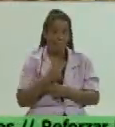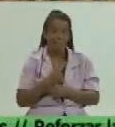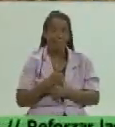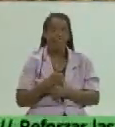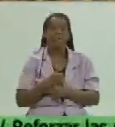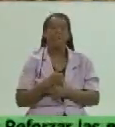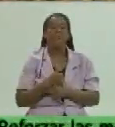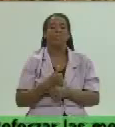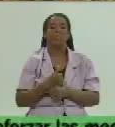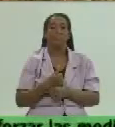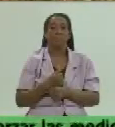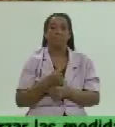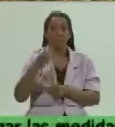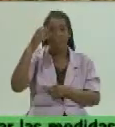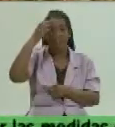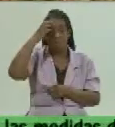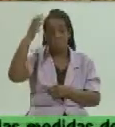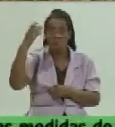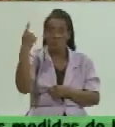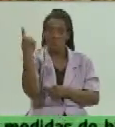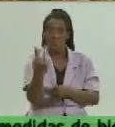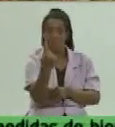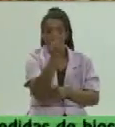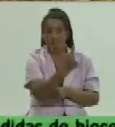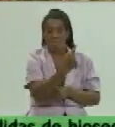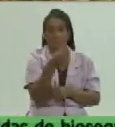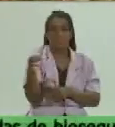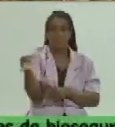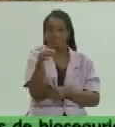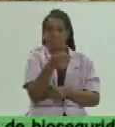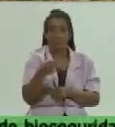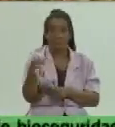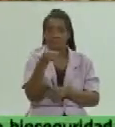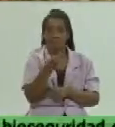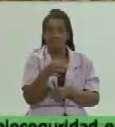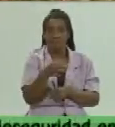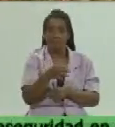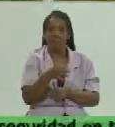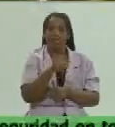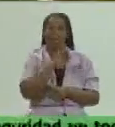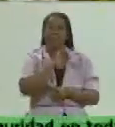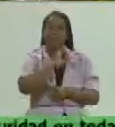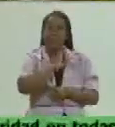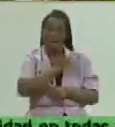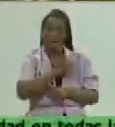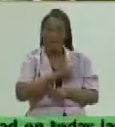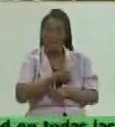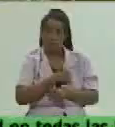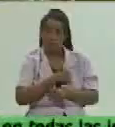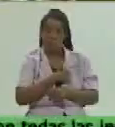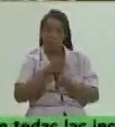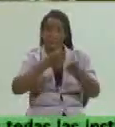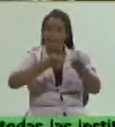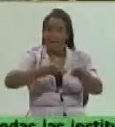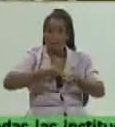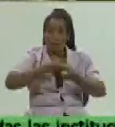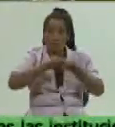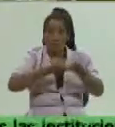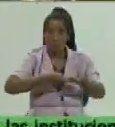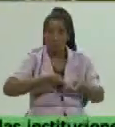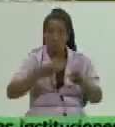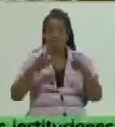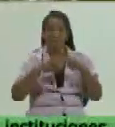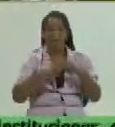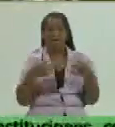los gobiernos en cada uno de sus niveles la delegación de la agricultura en cada uno de sus niveles también y el comité